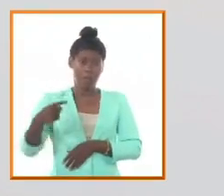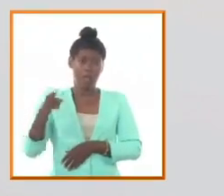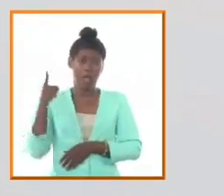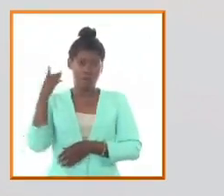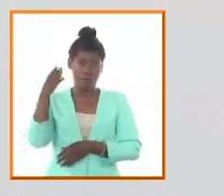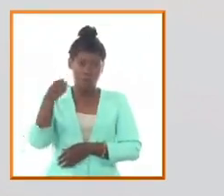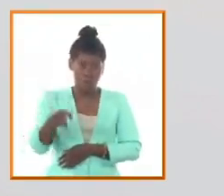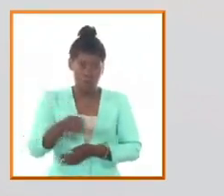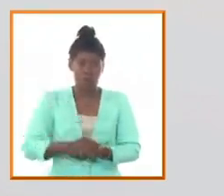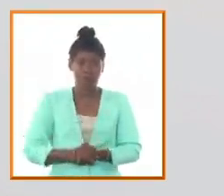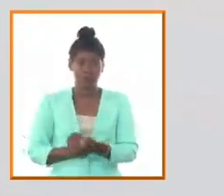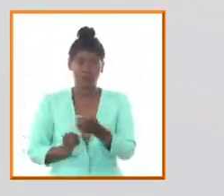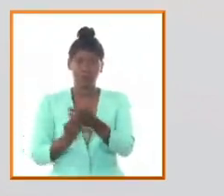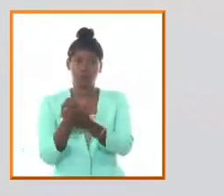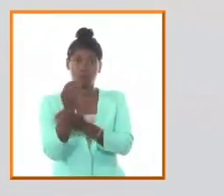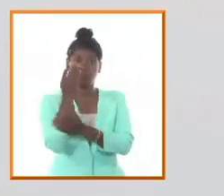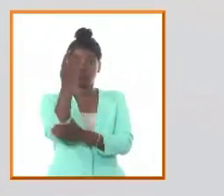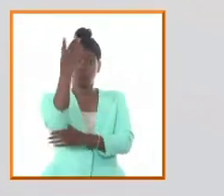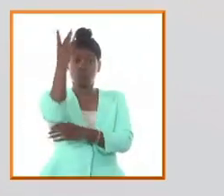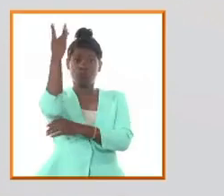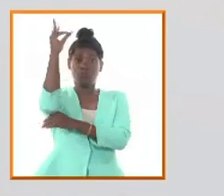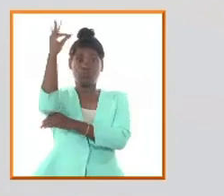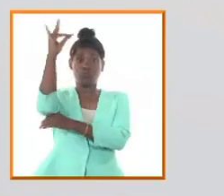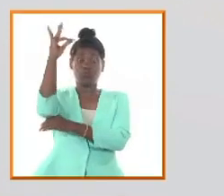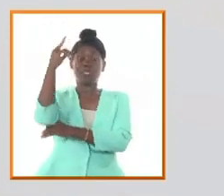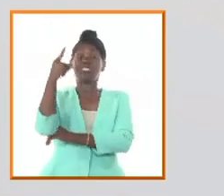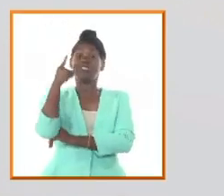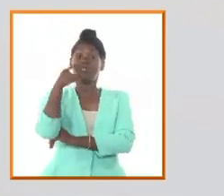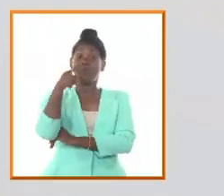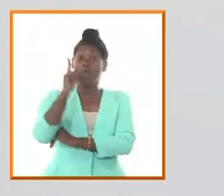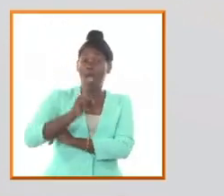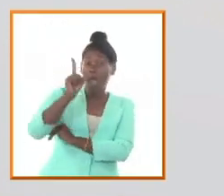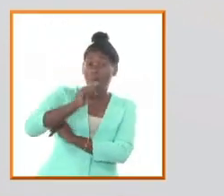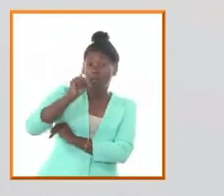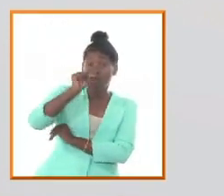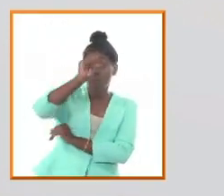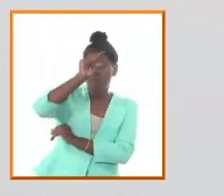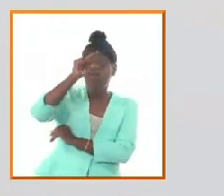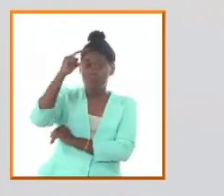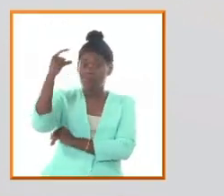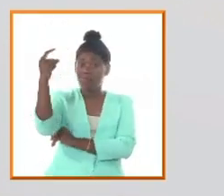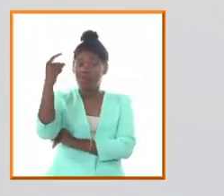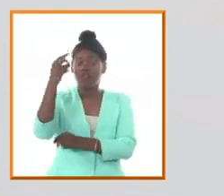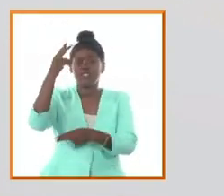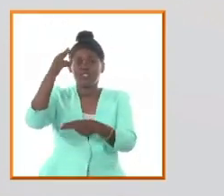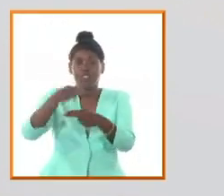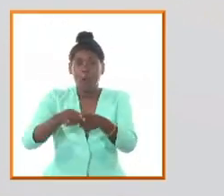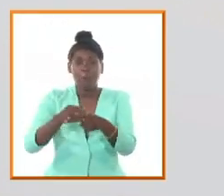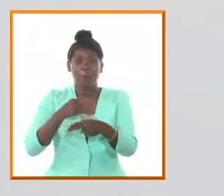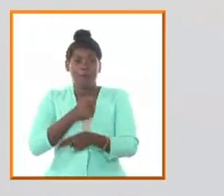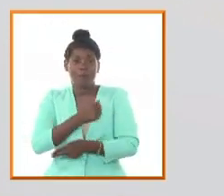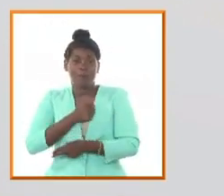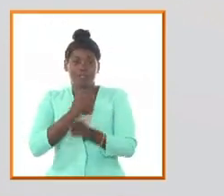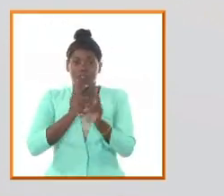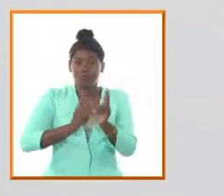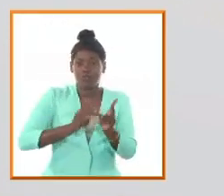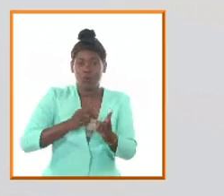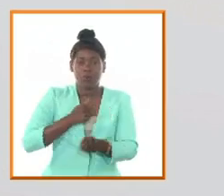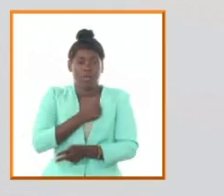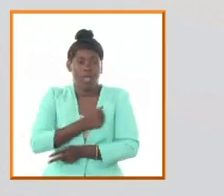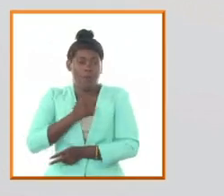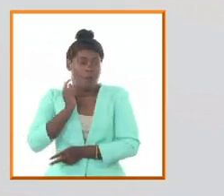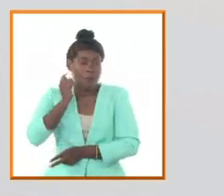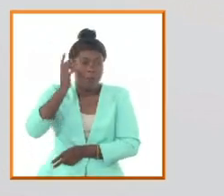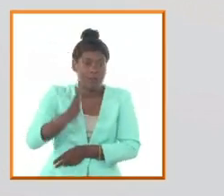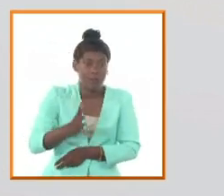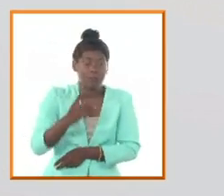en el tronco la inscripción que había hecho Ignacio muchos años antes y lo segundo es que en ese patio